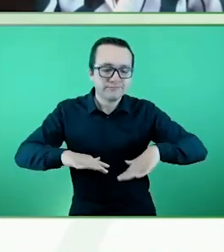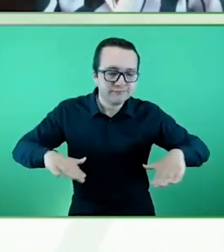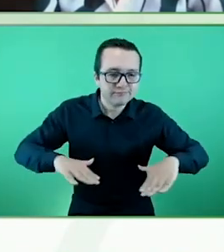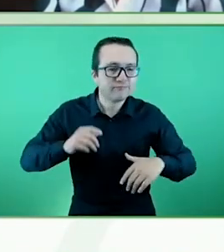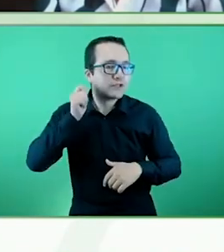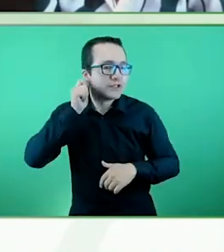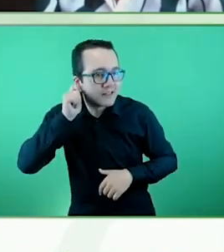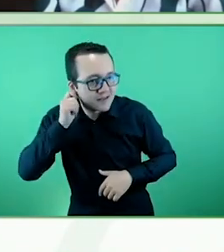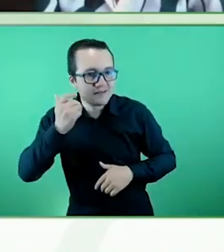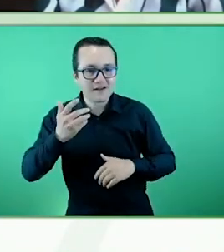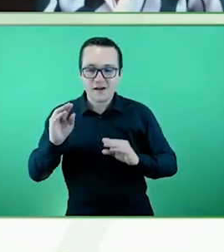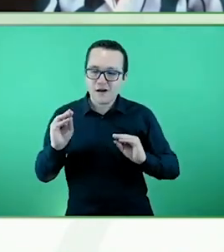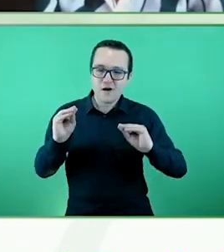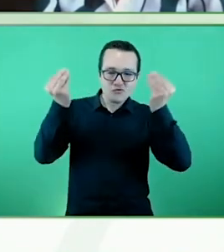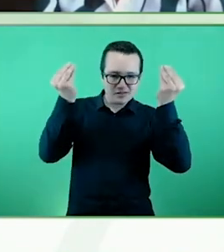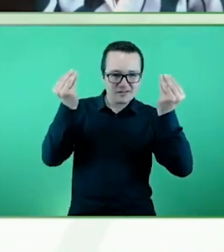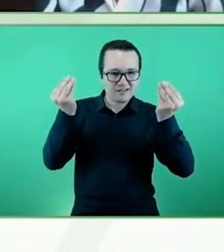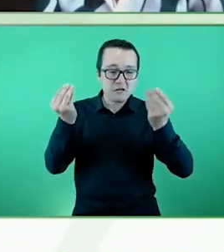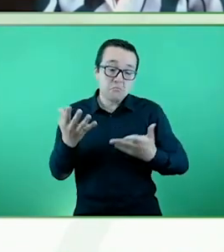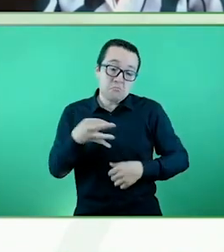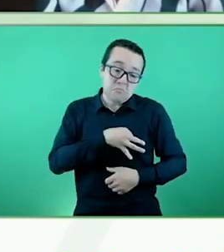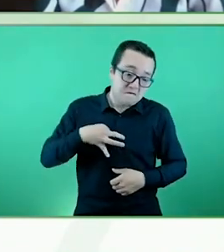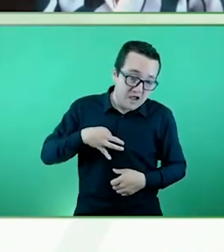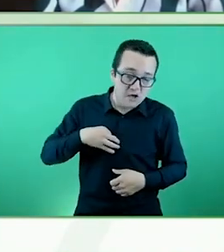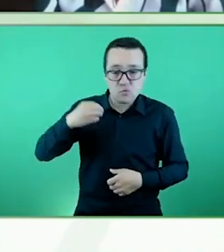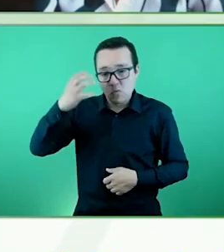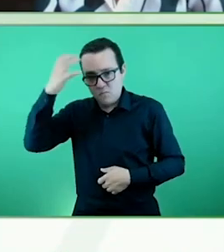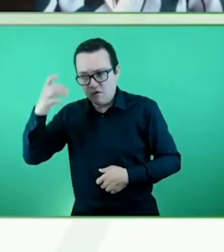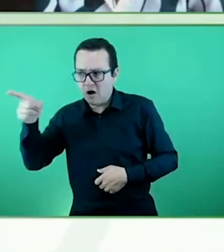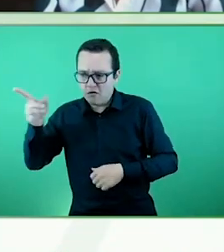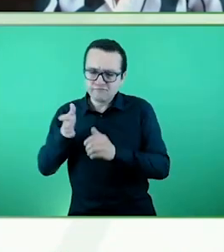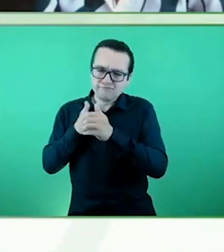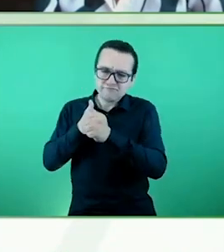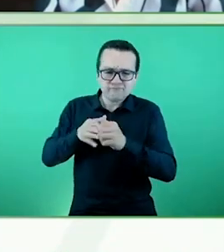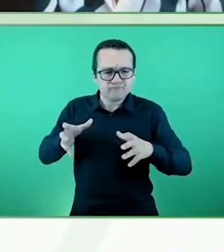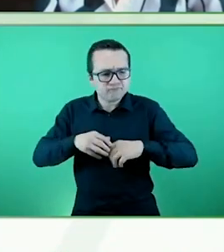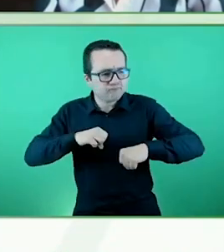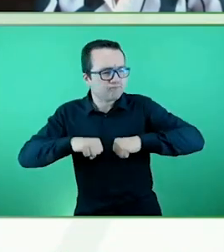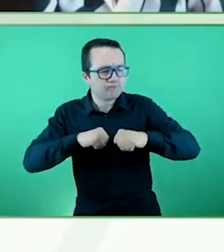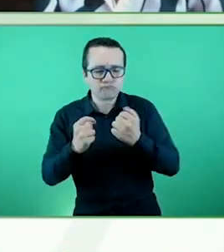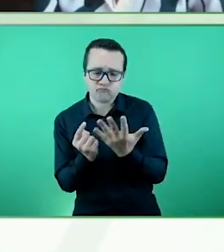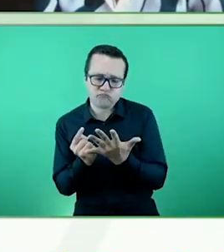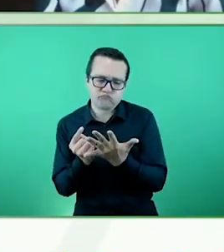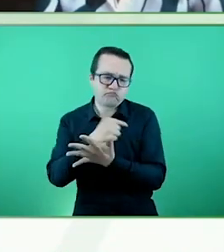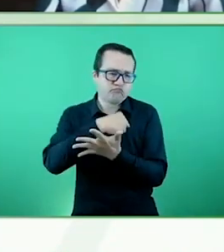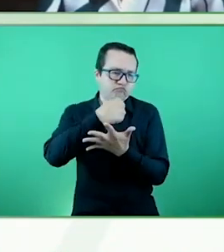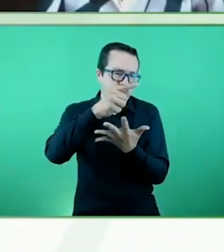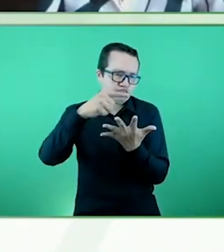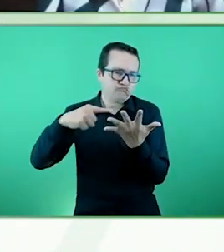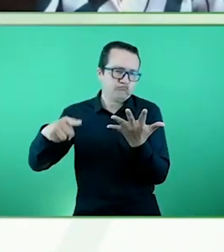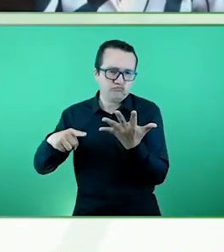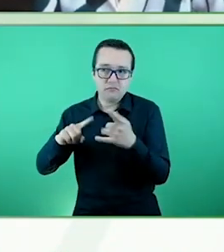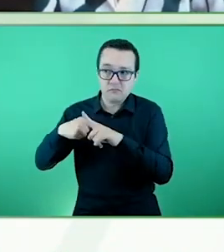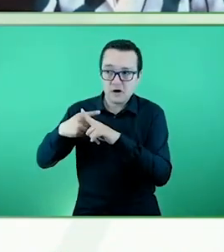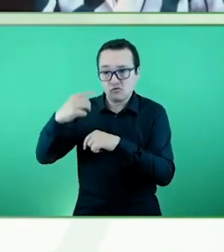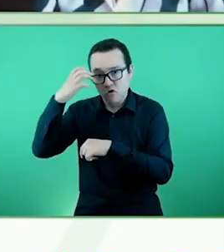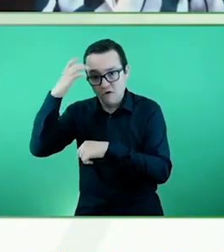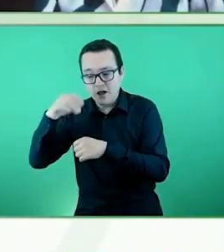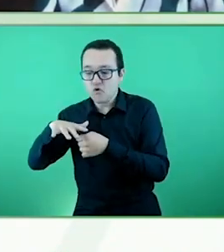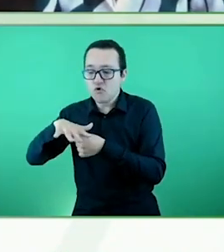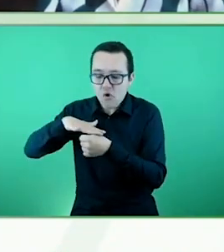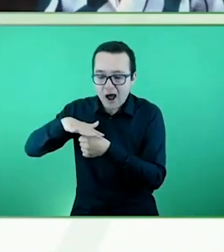ámbito público y privado, liderando equipos multidisciplinarios y coordinando con gobiernos locales, regionales,